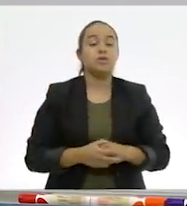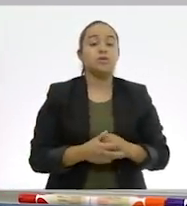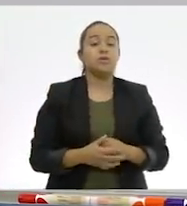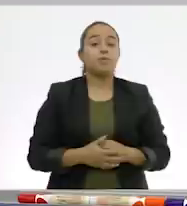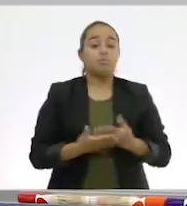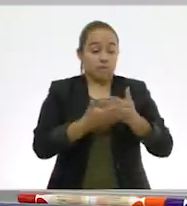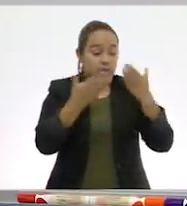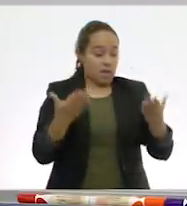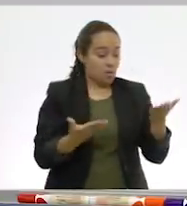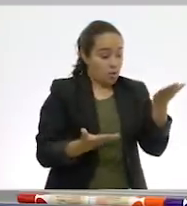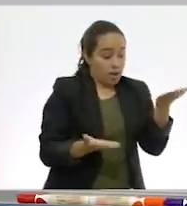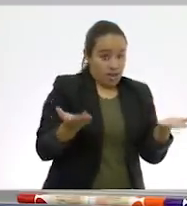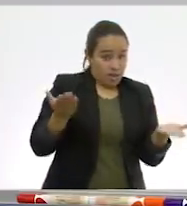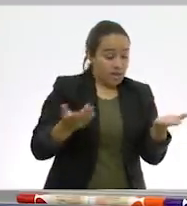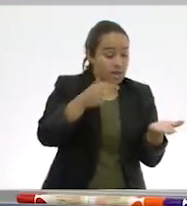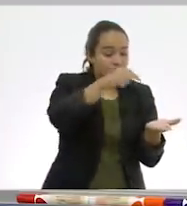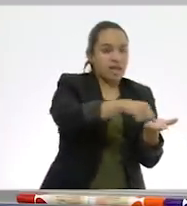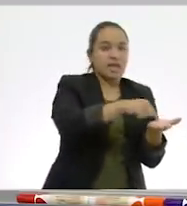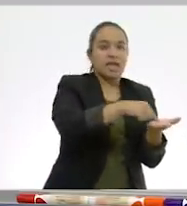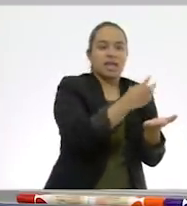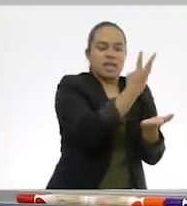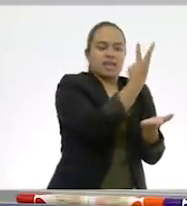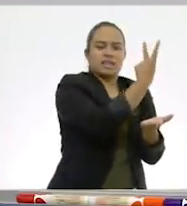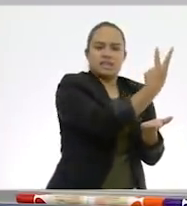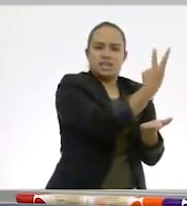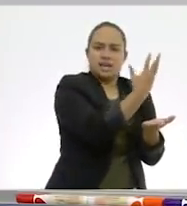tenemos tres quintos.